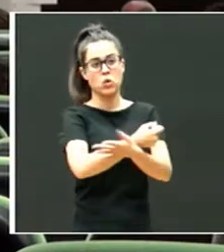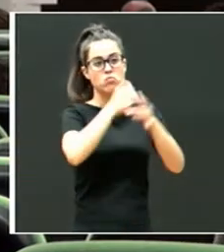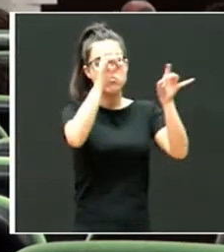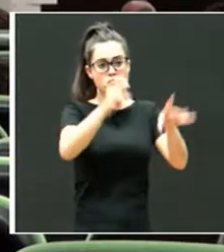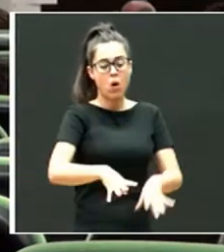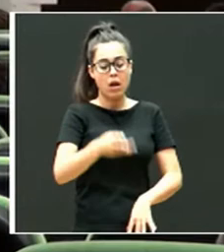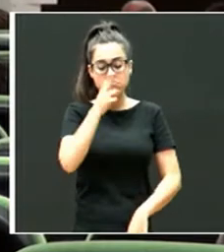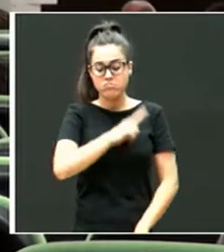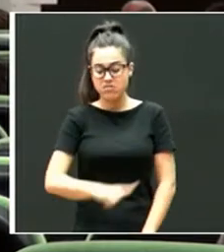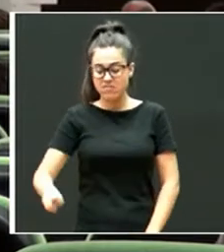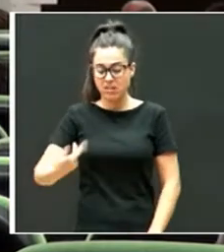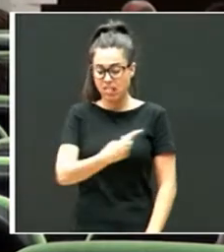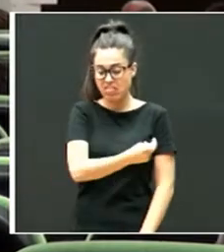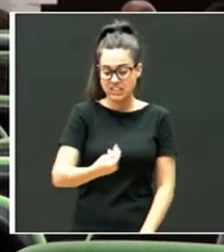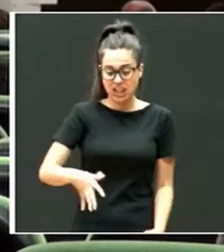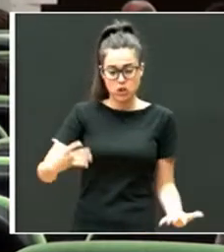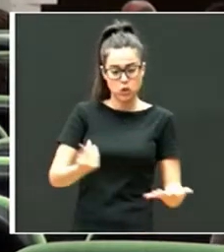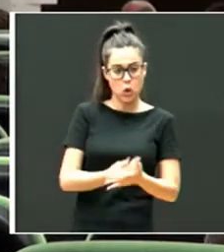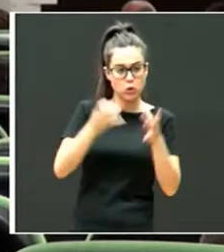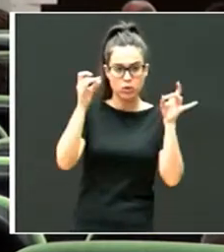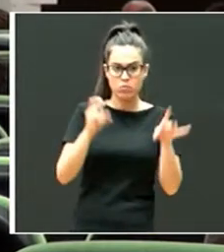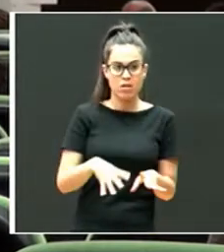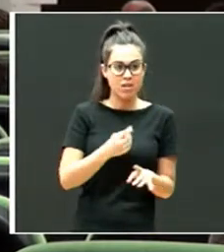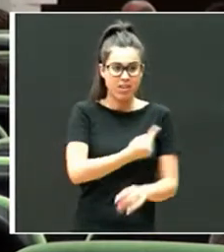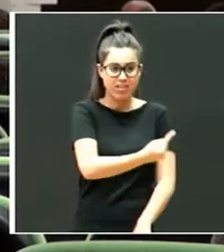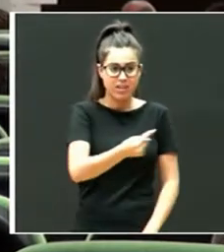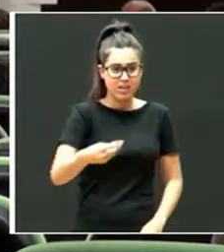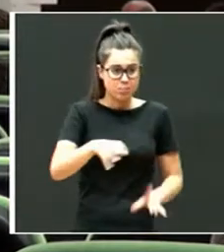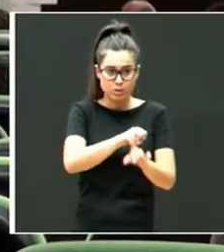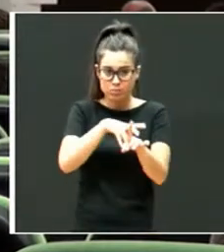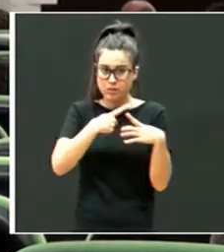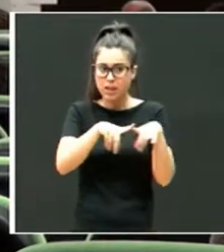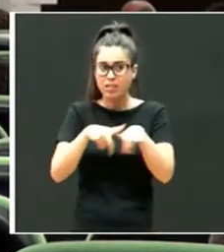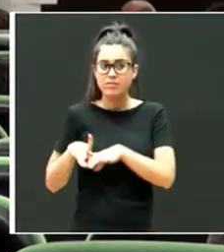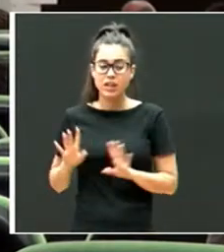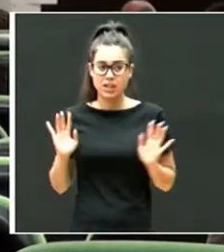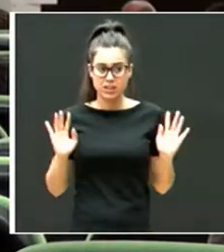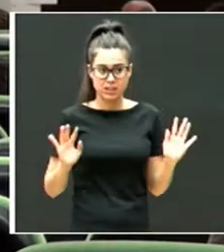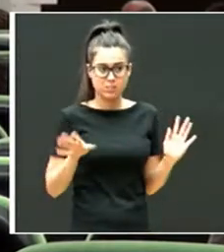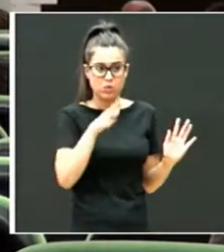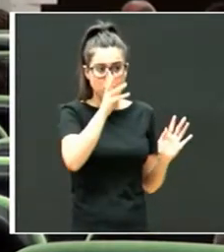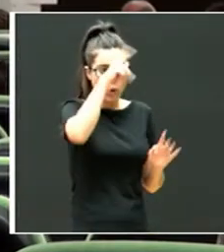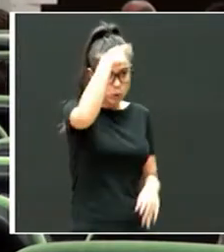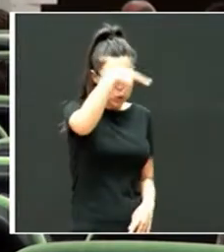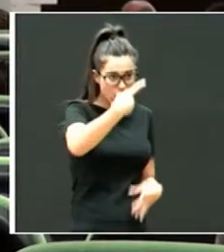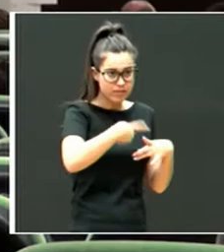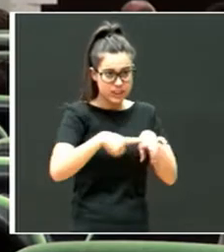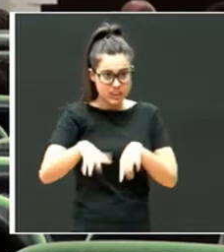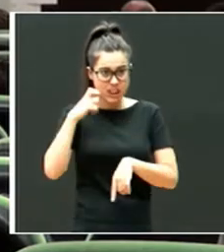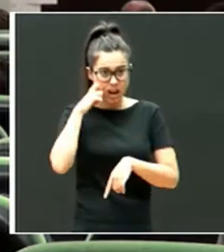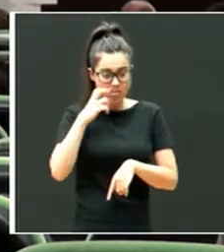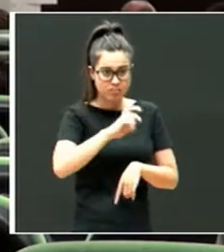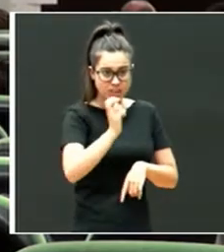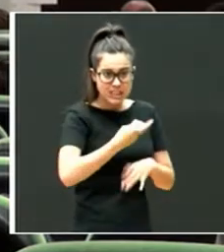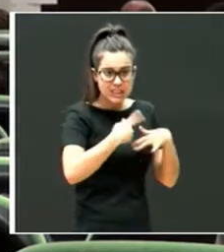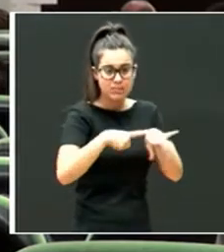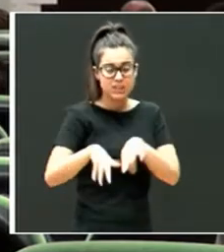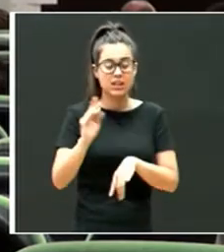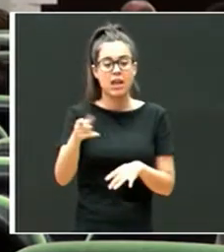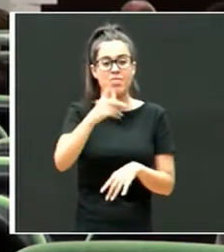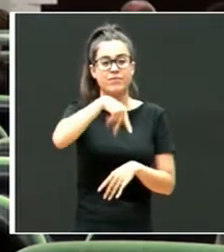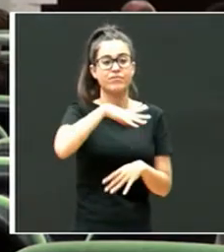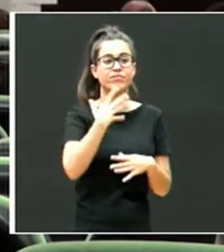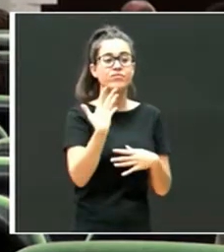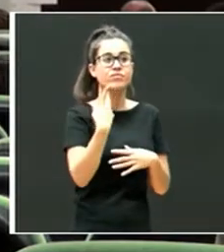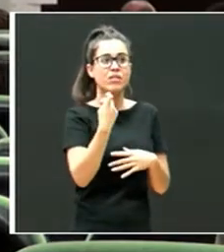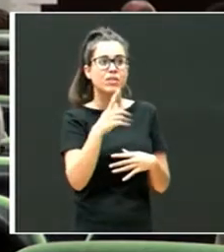o en las necesidades infantiles, pero no es verdad. Y un primer paso es intentar ponernos de acuerdo sobre cuáles son esas necesidades.